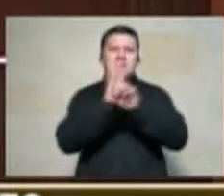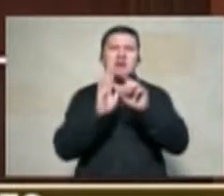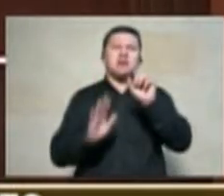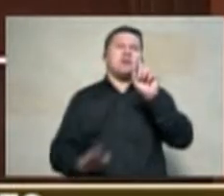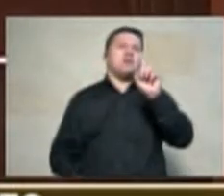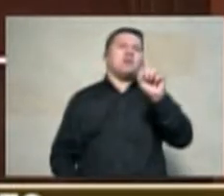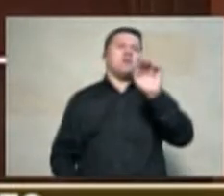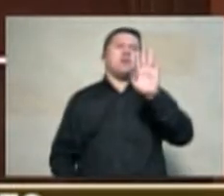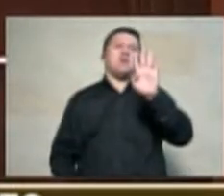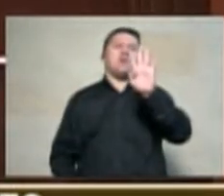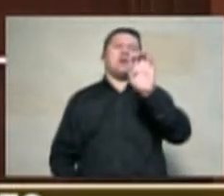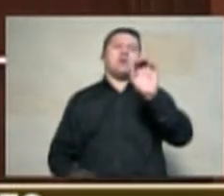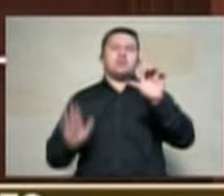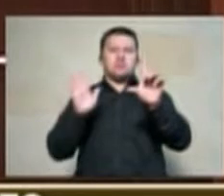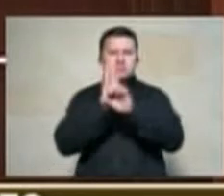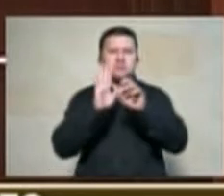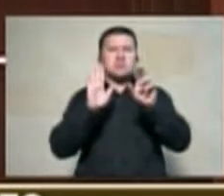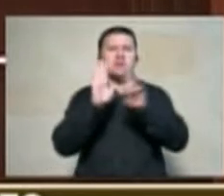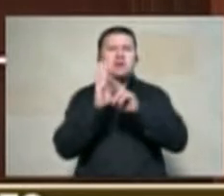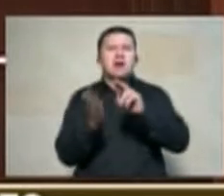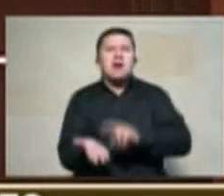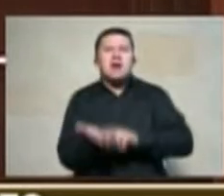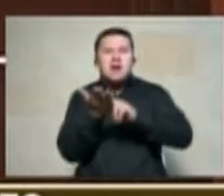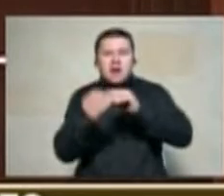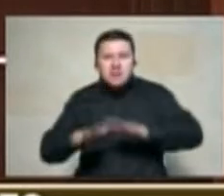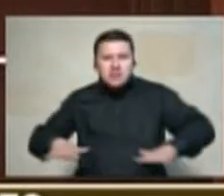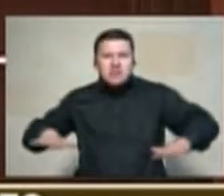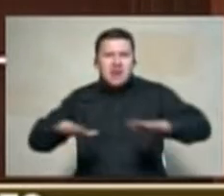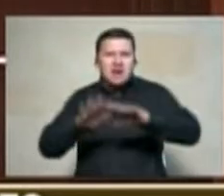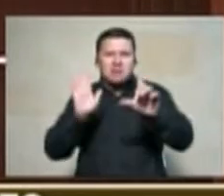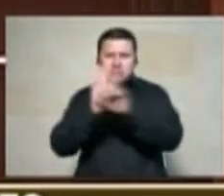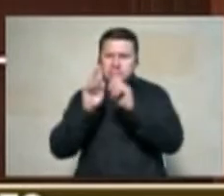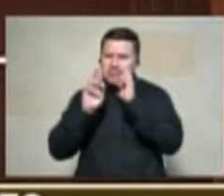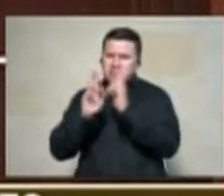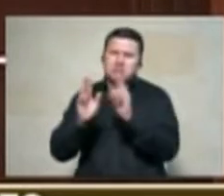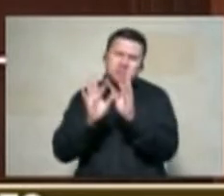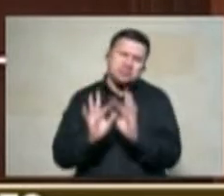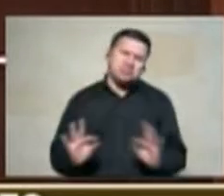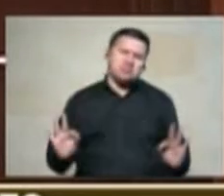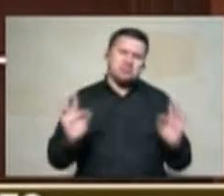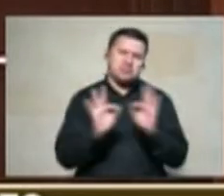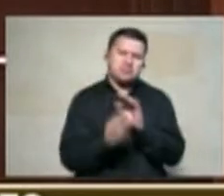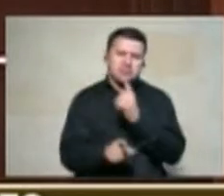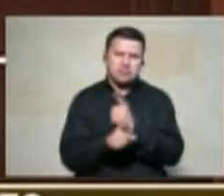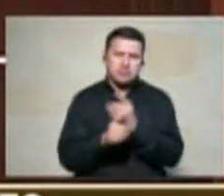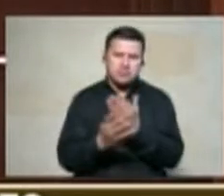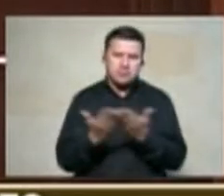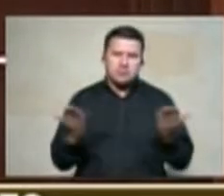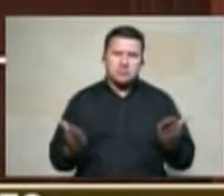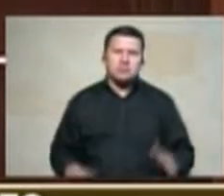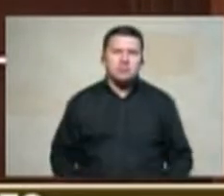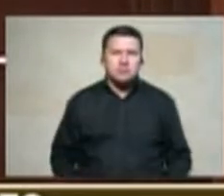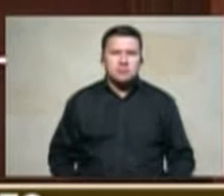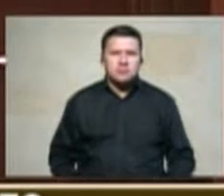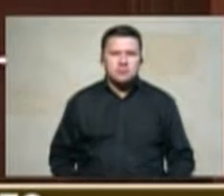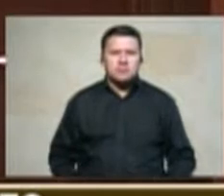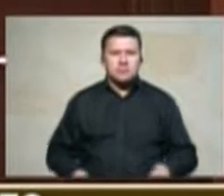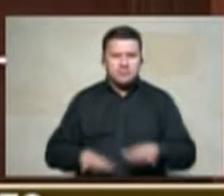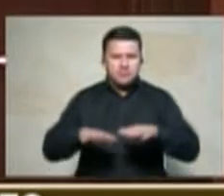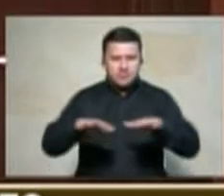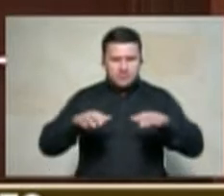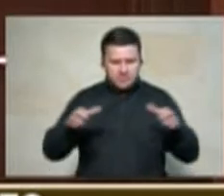restitución de tierras me parece importante y oportuno traer a la plenaria de esta corporación una fecha